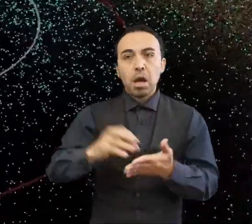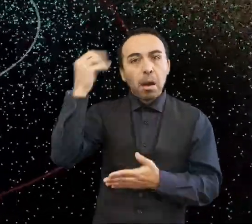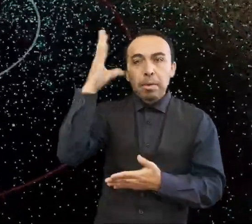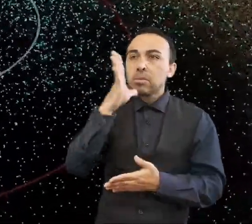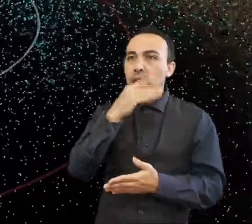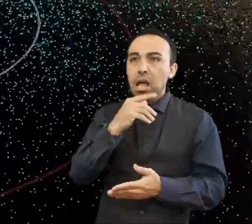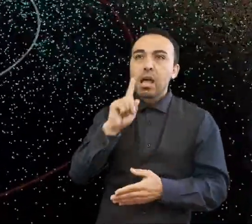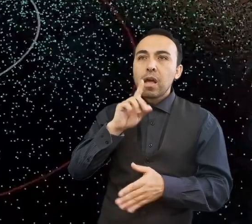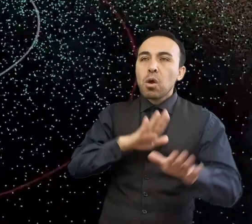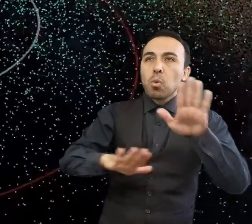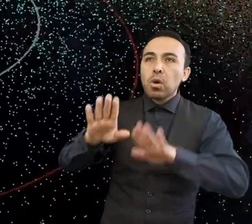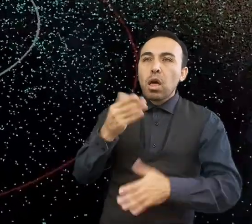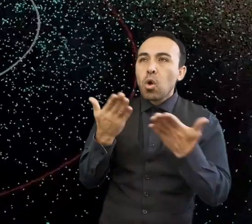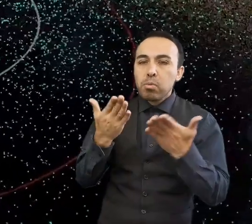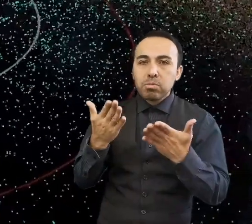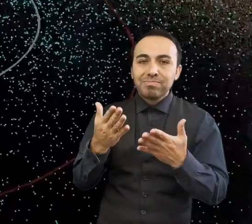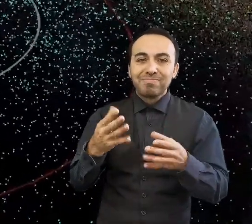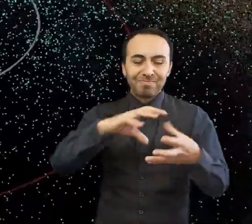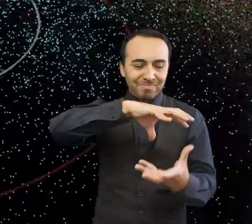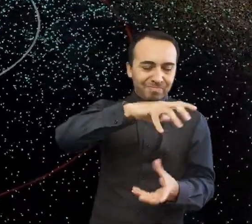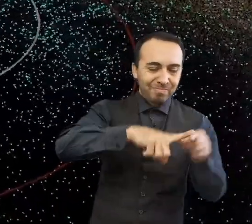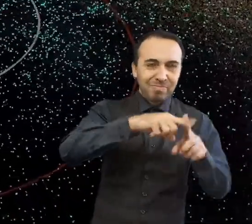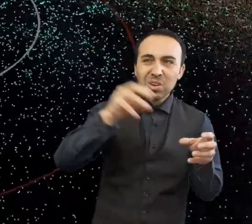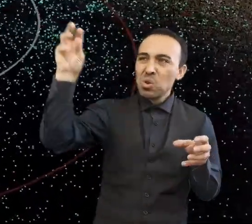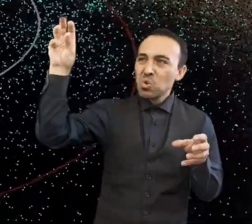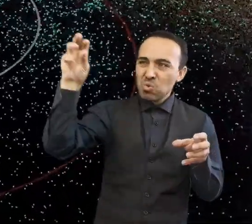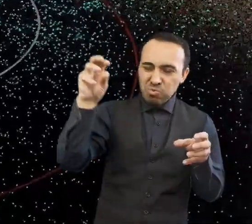asteroide o un cometa podría simplemente destruirnos.